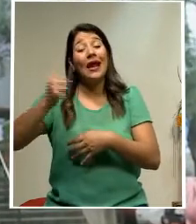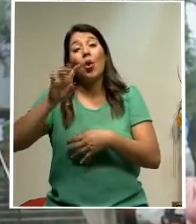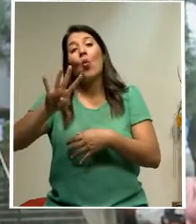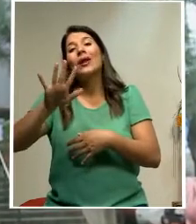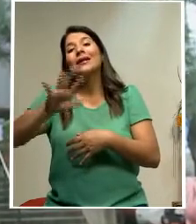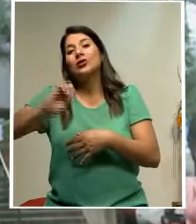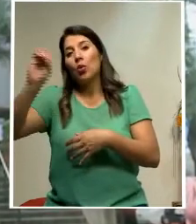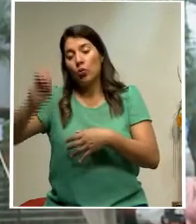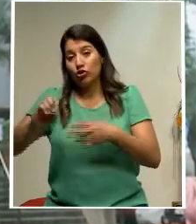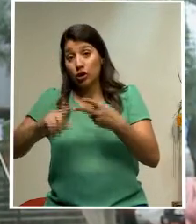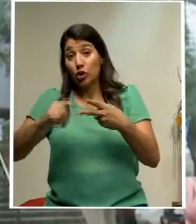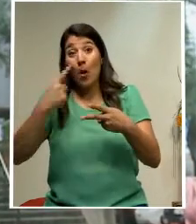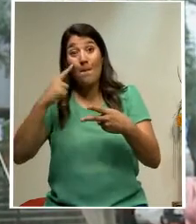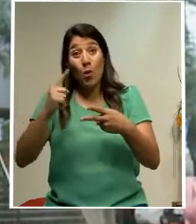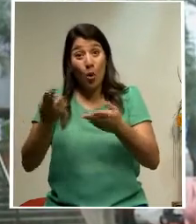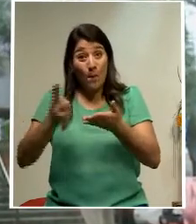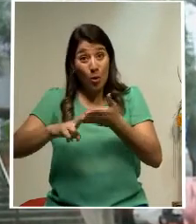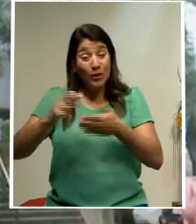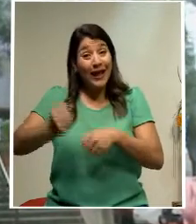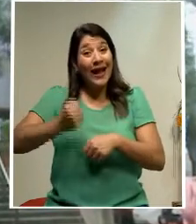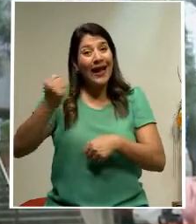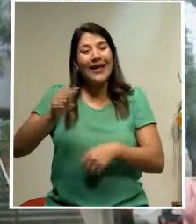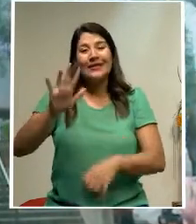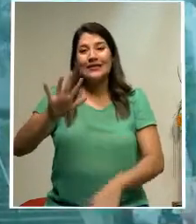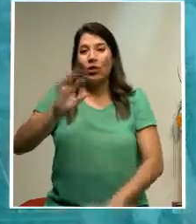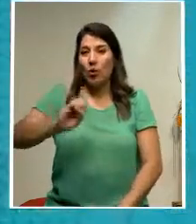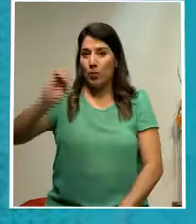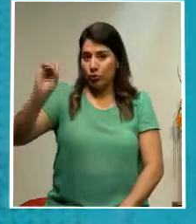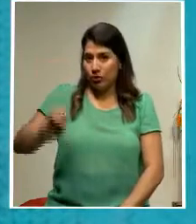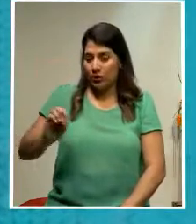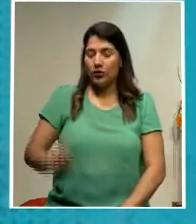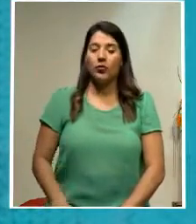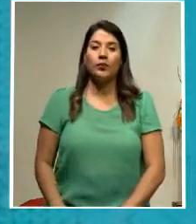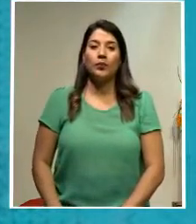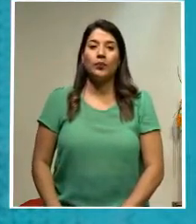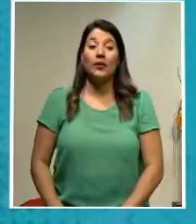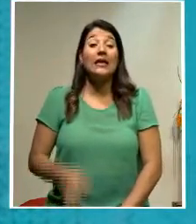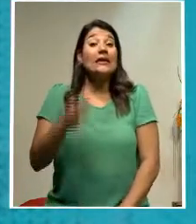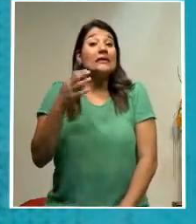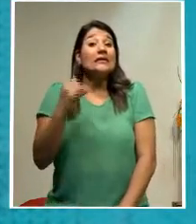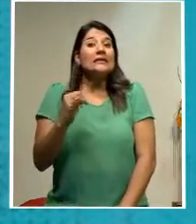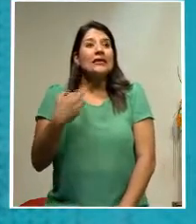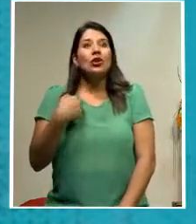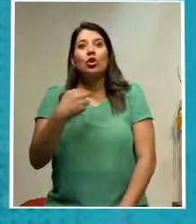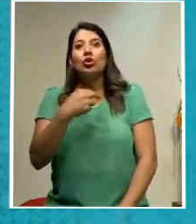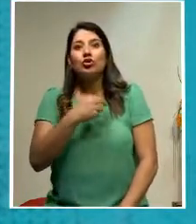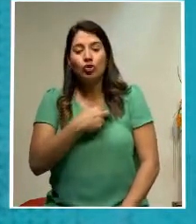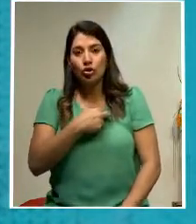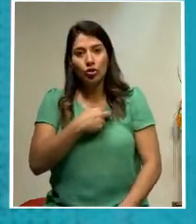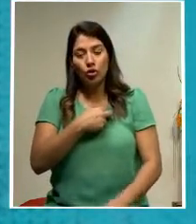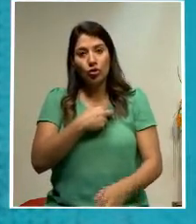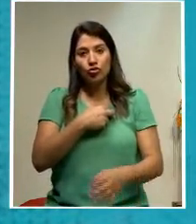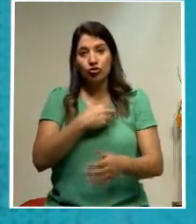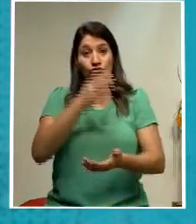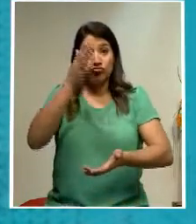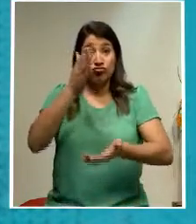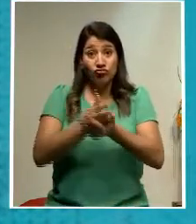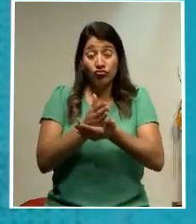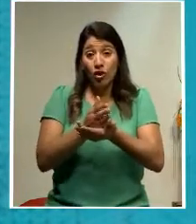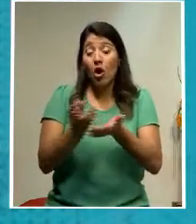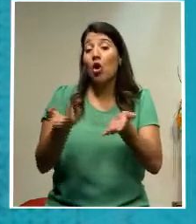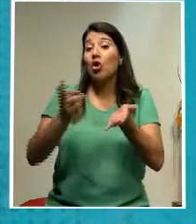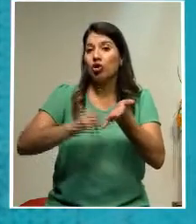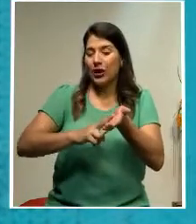de multas un máximo del 5%. Si nosotros hubiéramos roto ese contrato, lo que